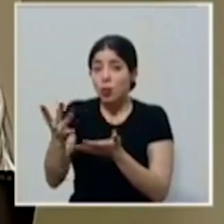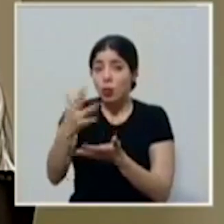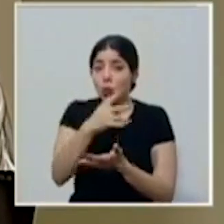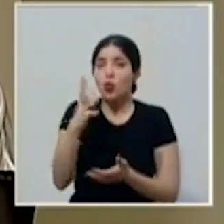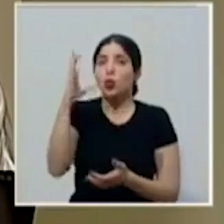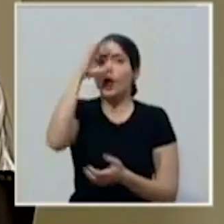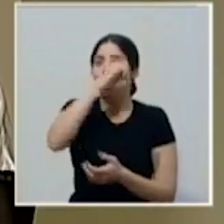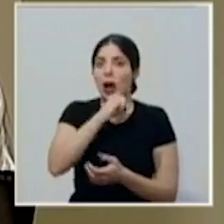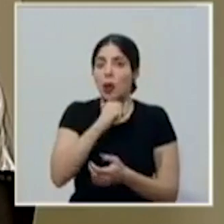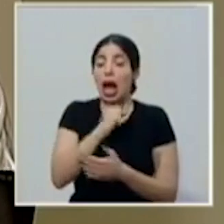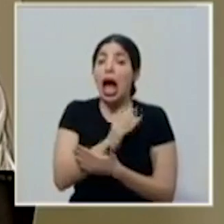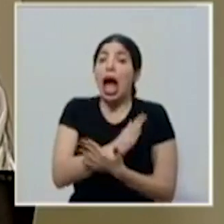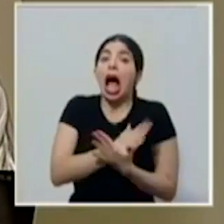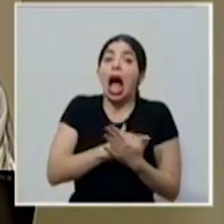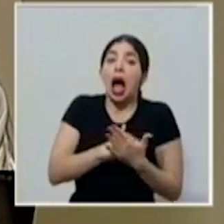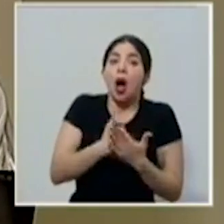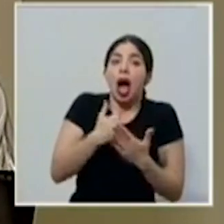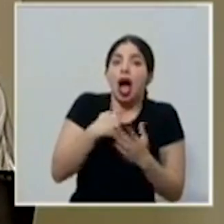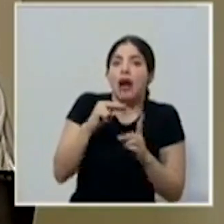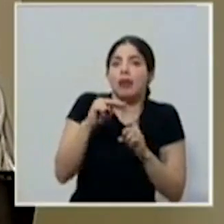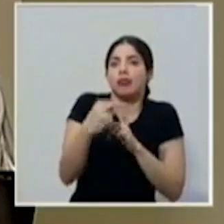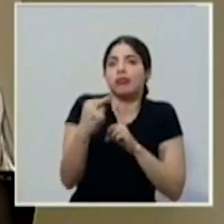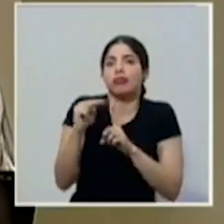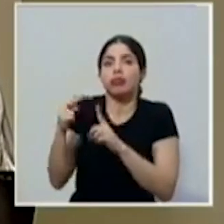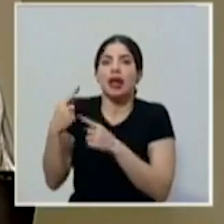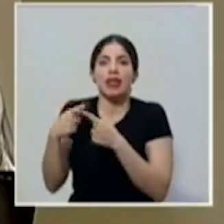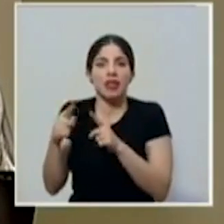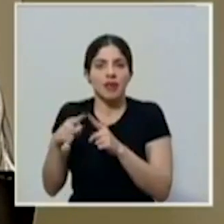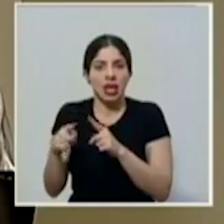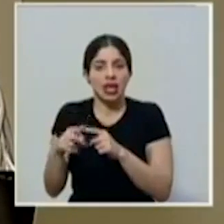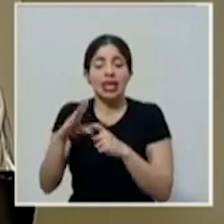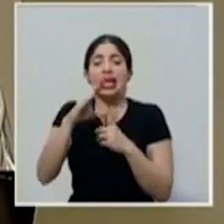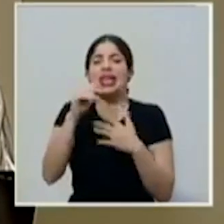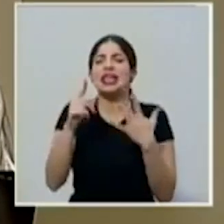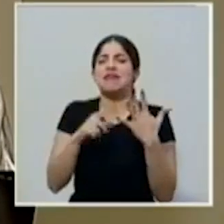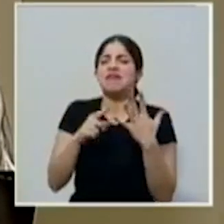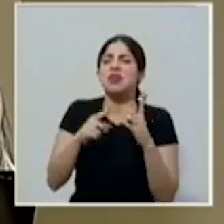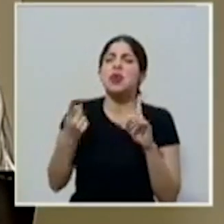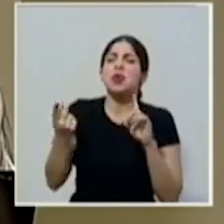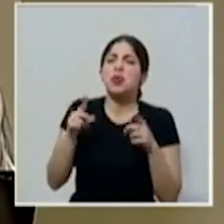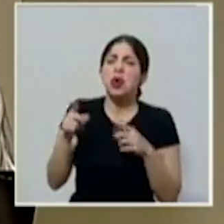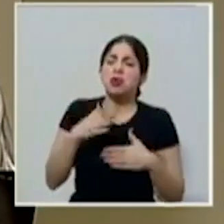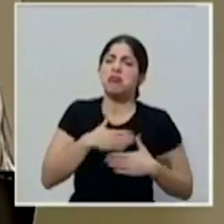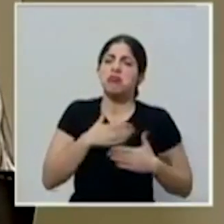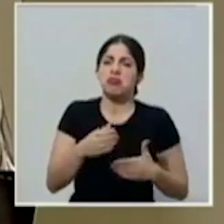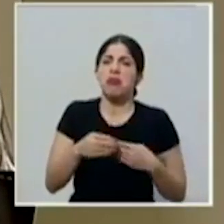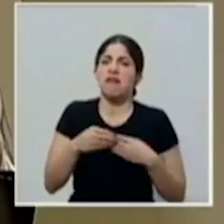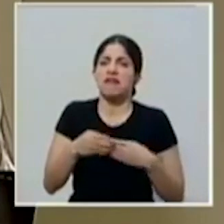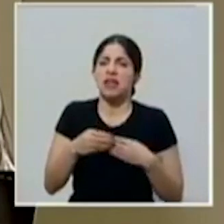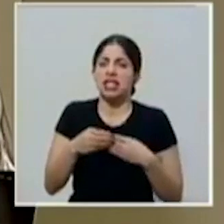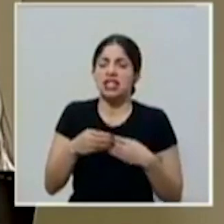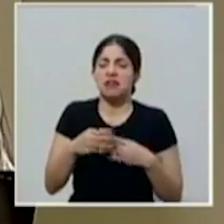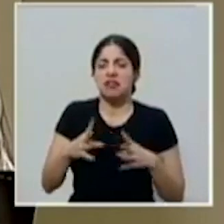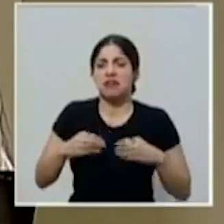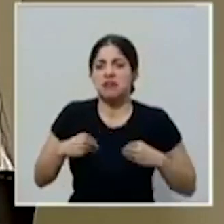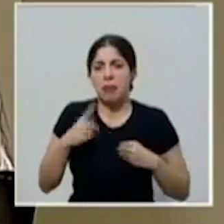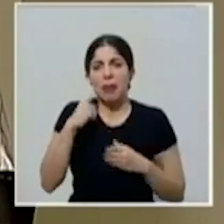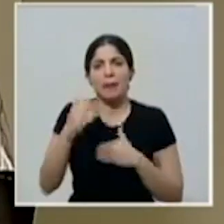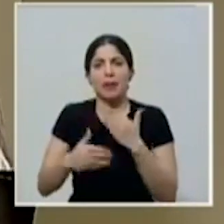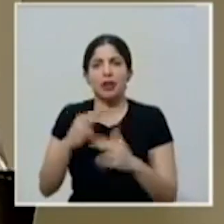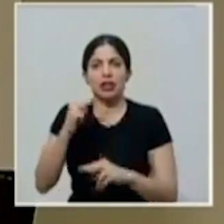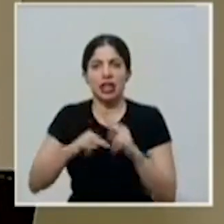cuenta pese a las distintas visiones de sectores? ¿Y qué factores están dispuestos a ceder en este proceso de negociación?